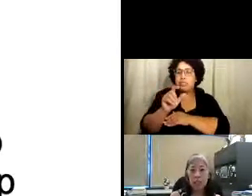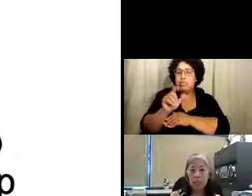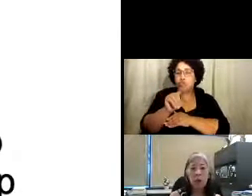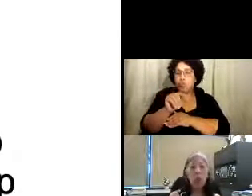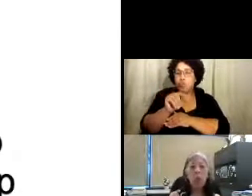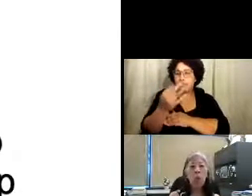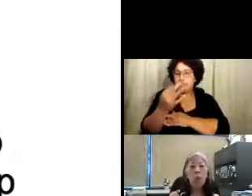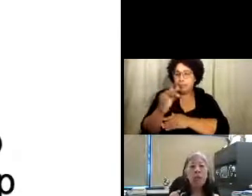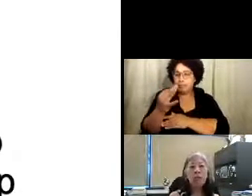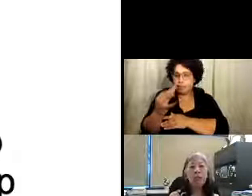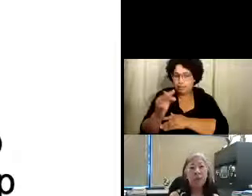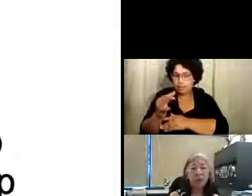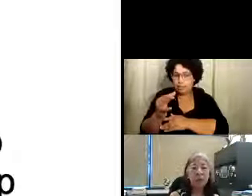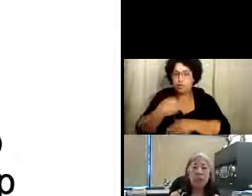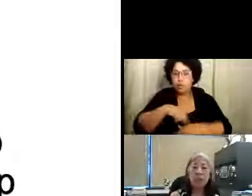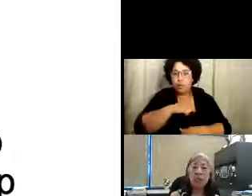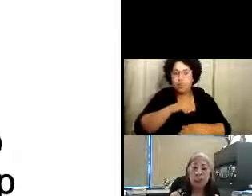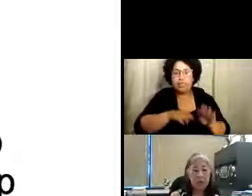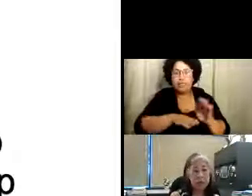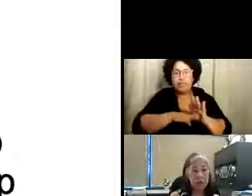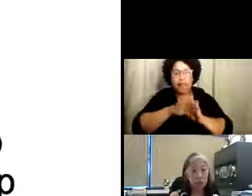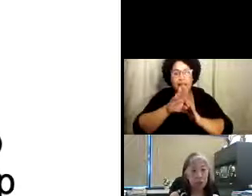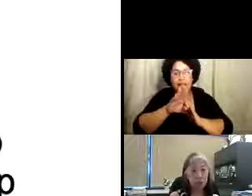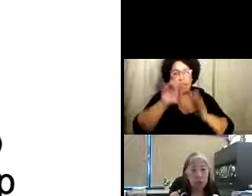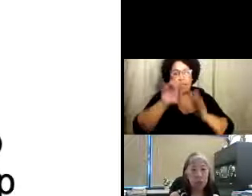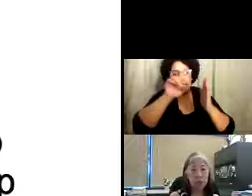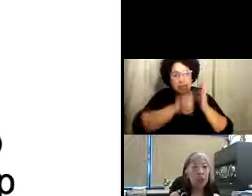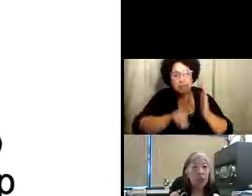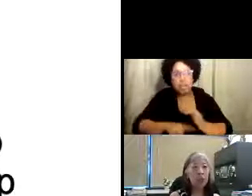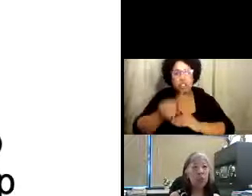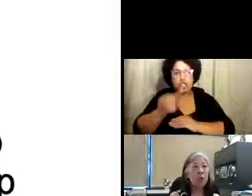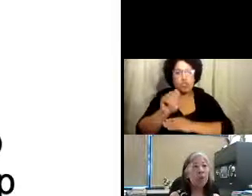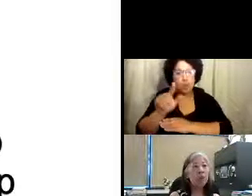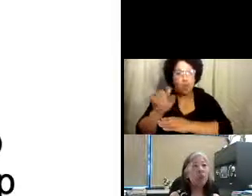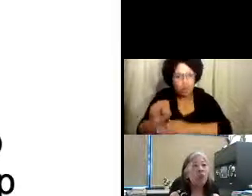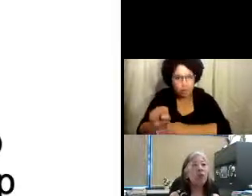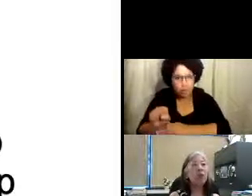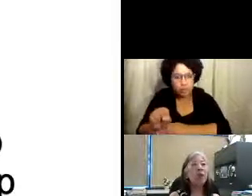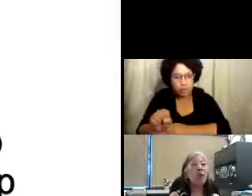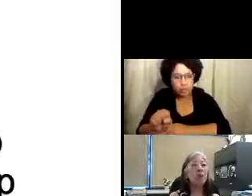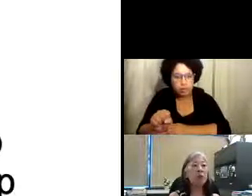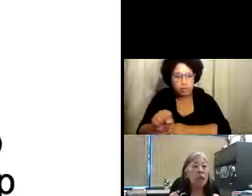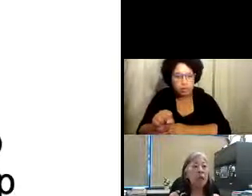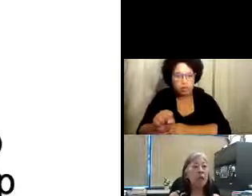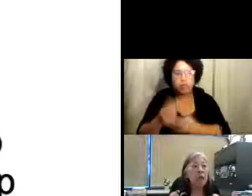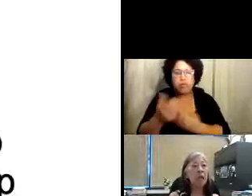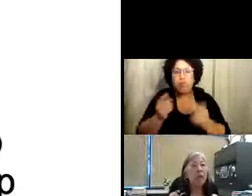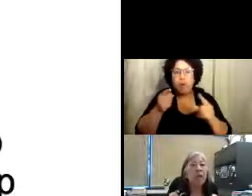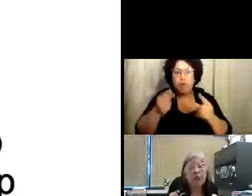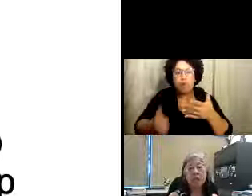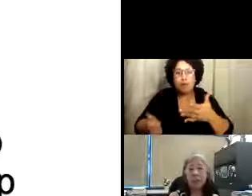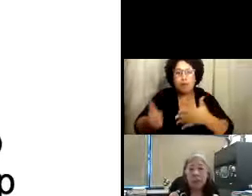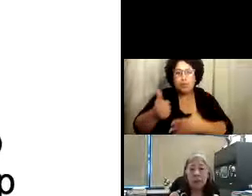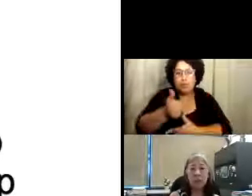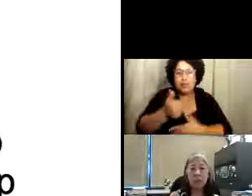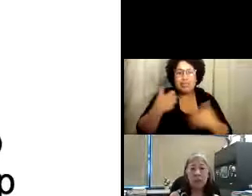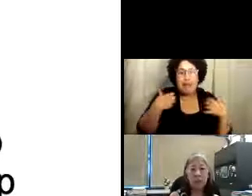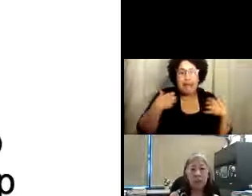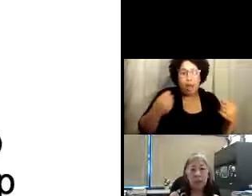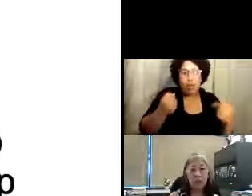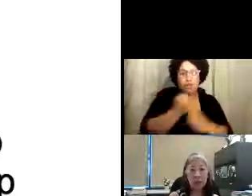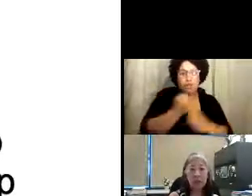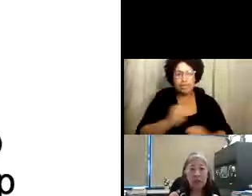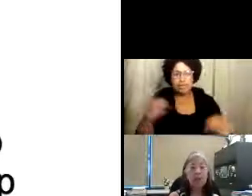en el 2019 nosotros desarrollamos herramientas de inspección y eso para poder dar